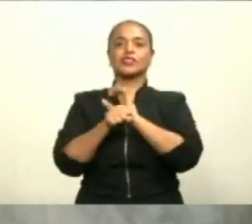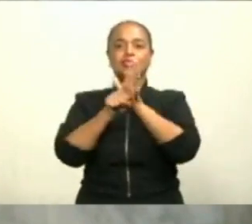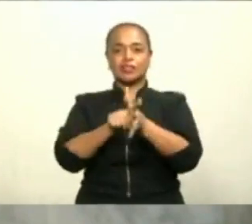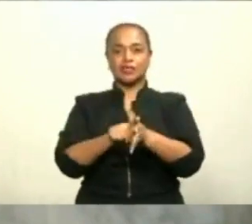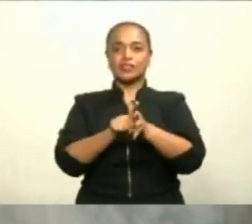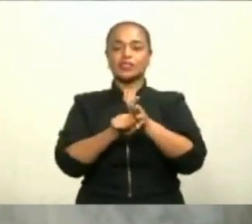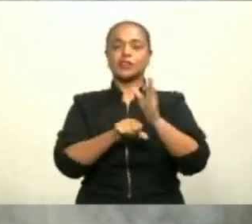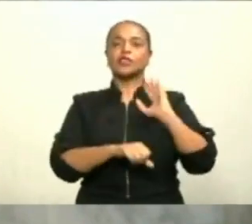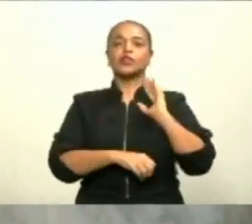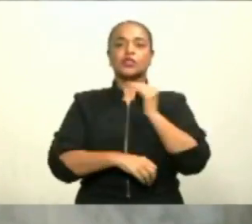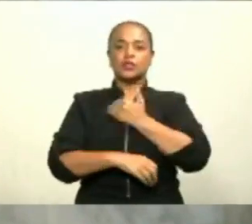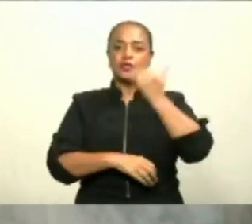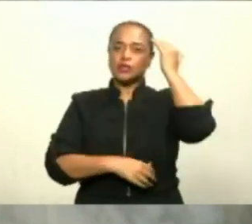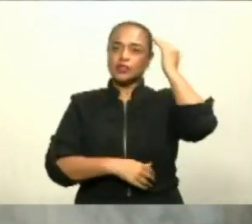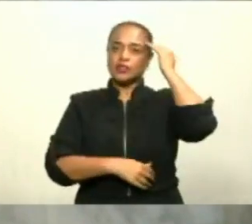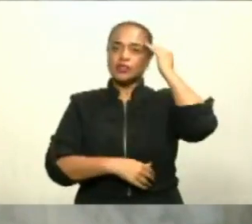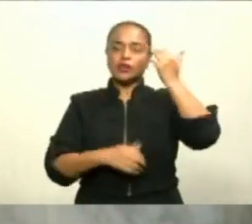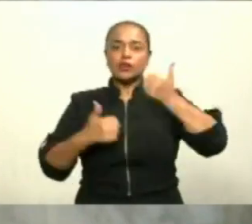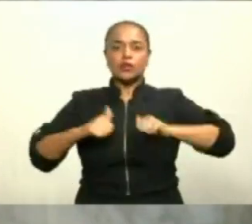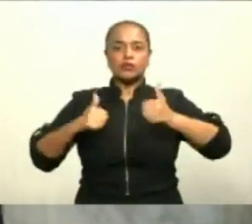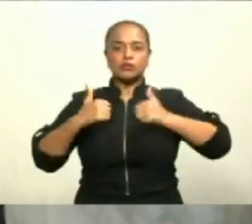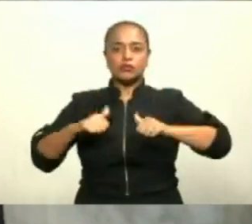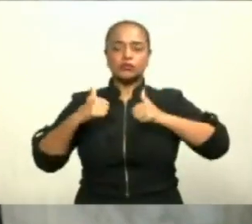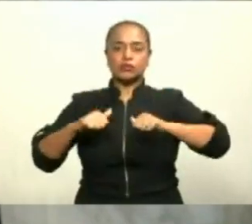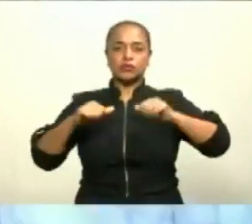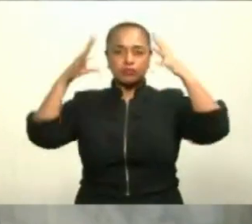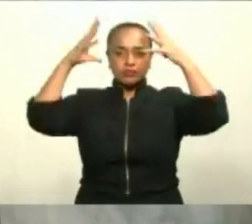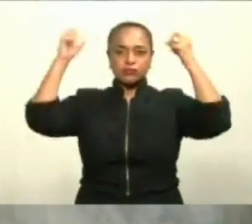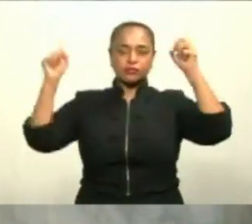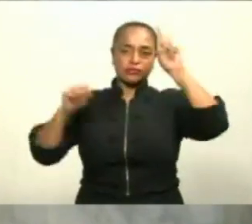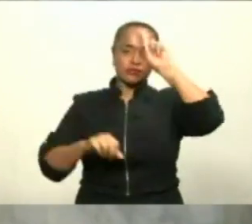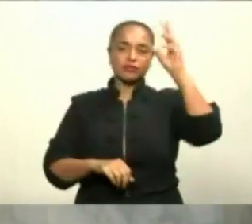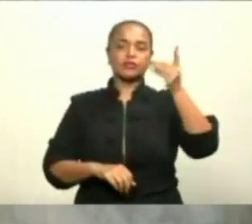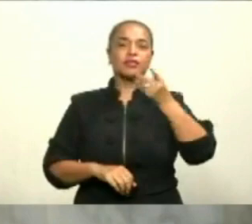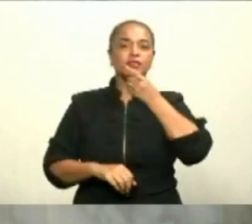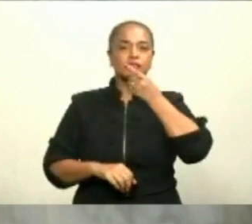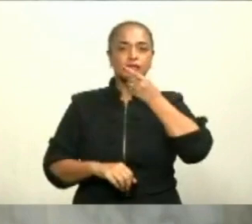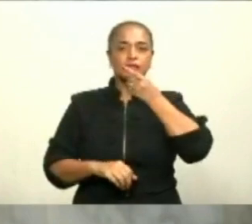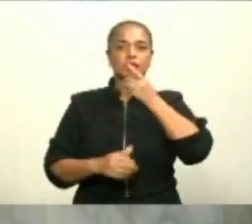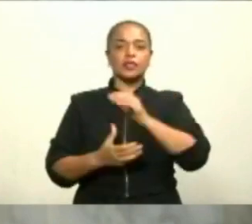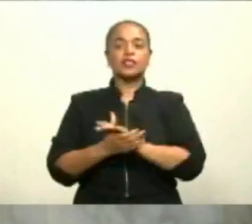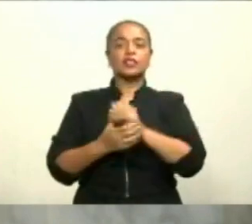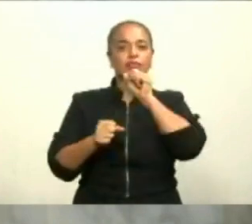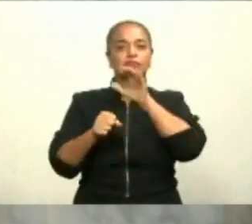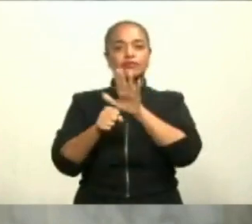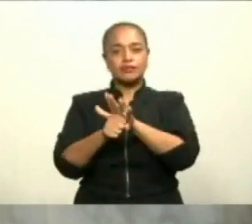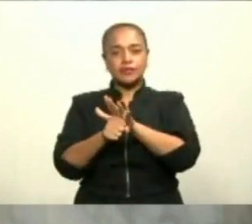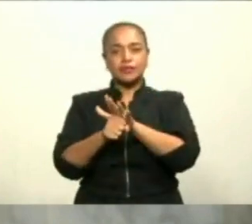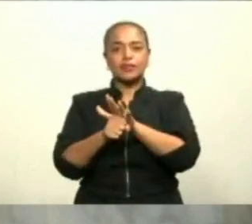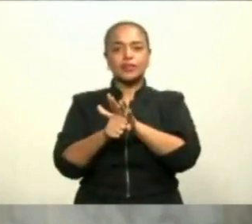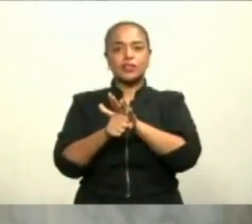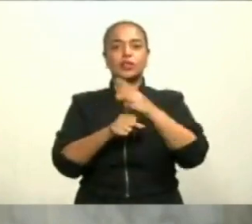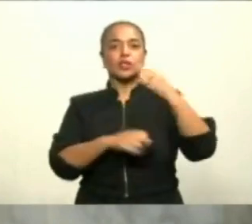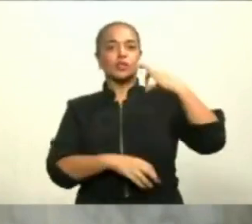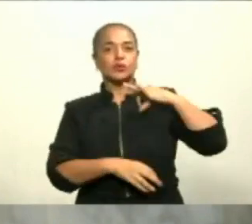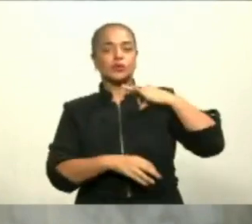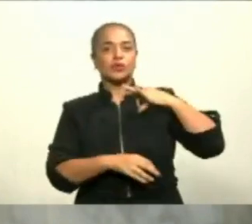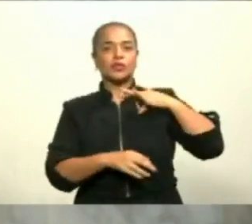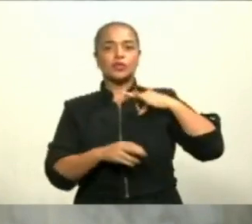gobierno de la Dominicana y el compromiso de su sector privado para beneficio de la población.